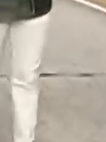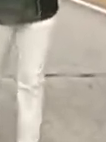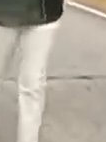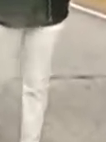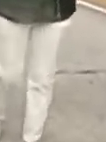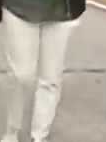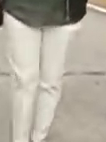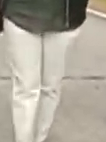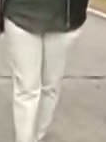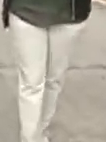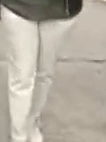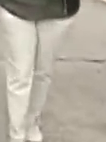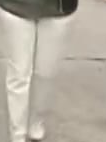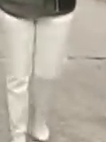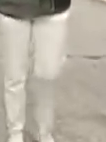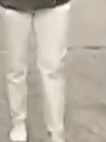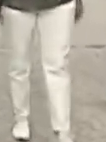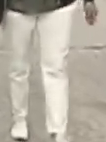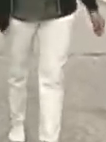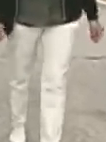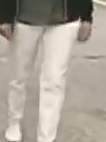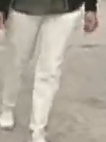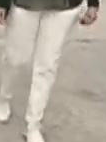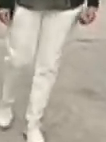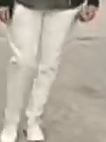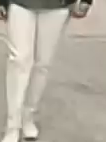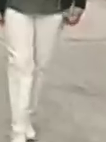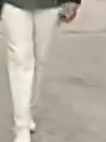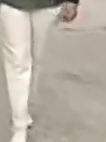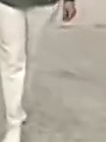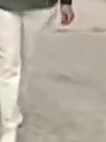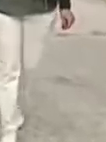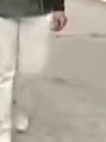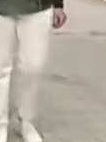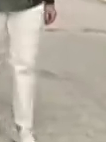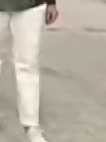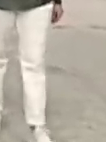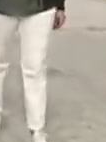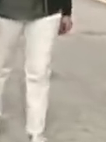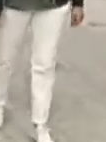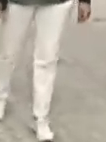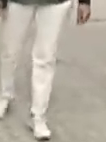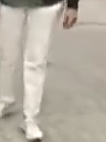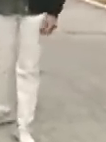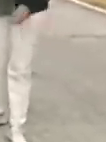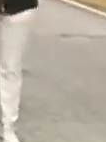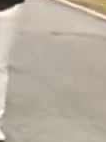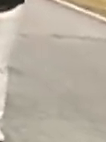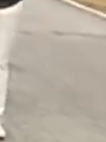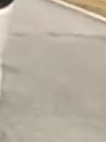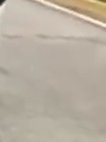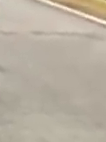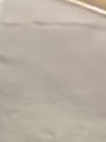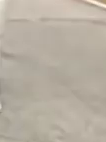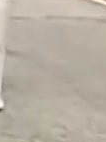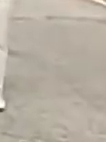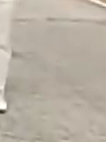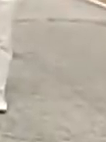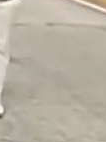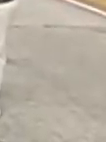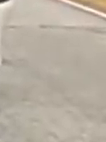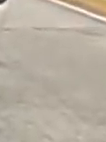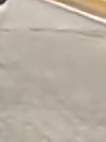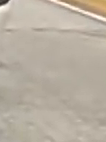bonito el municipio Sucre como nunca antes en la historia, ayer pasé por Petare, me vine del llanito,